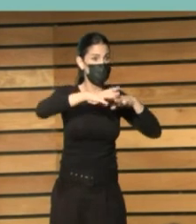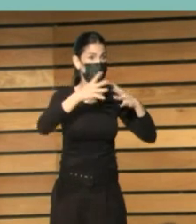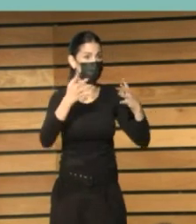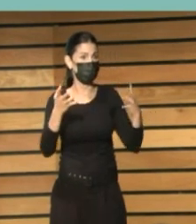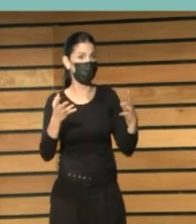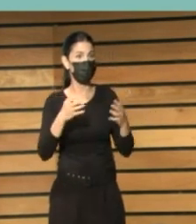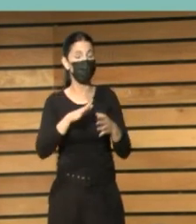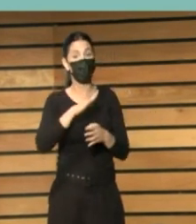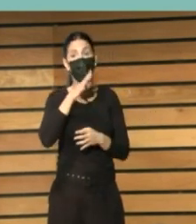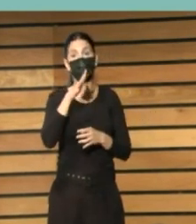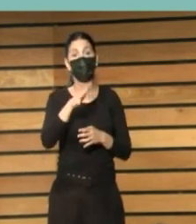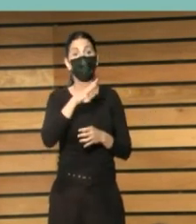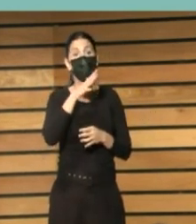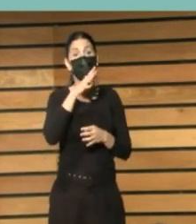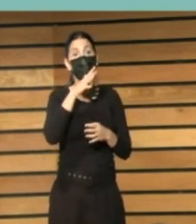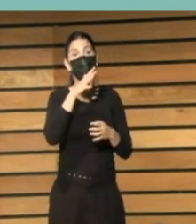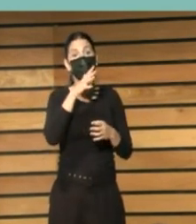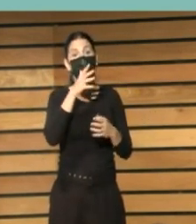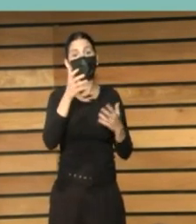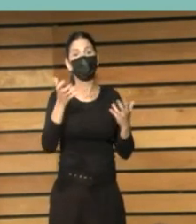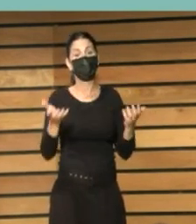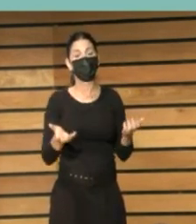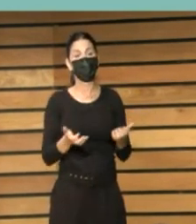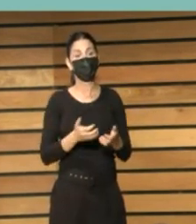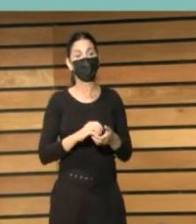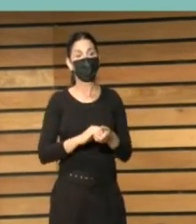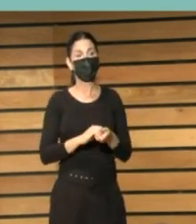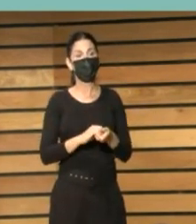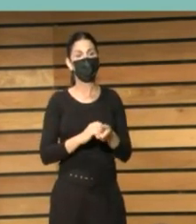porque y enlazando muchas cosas